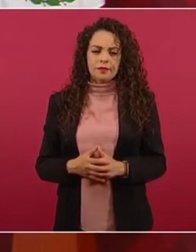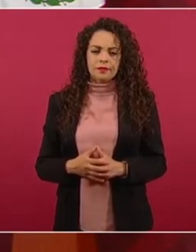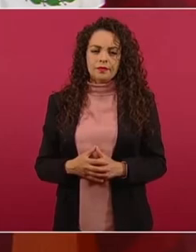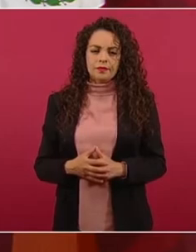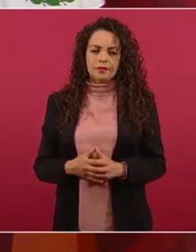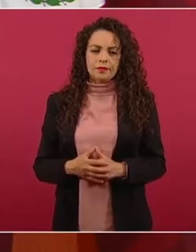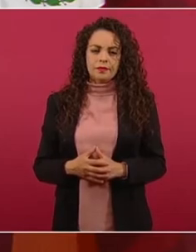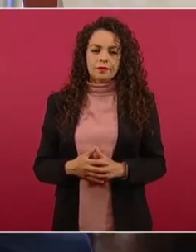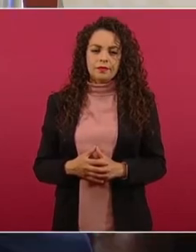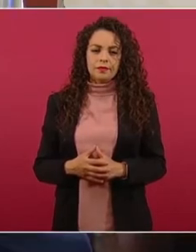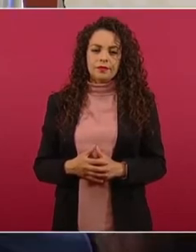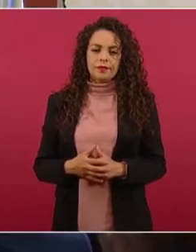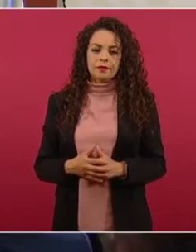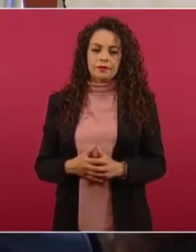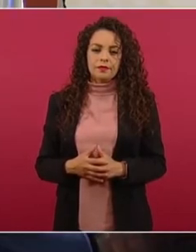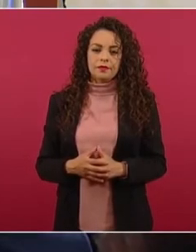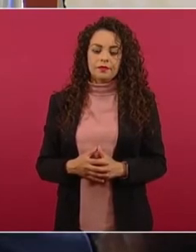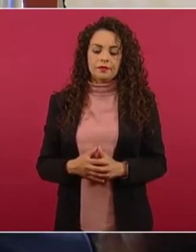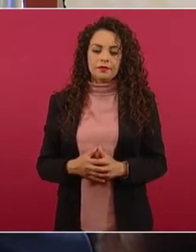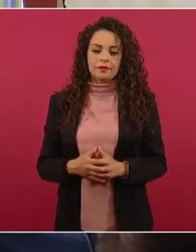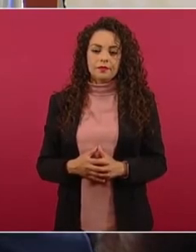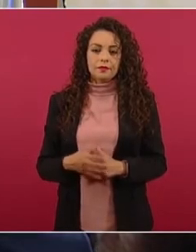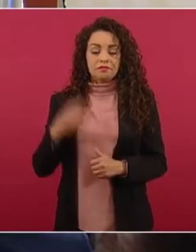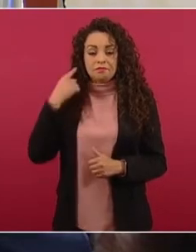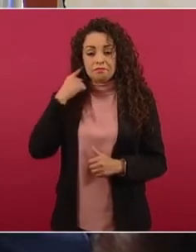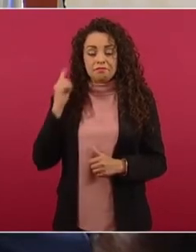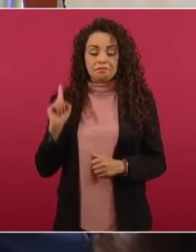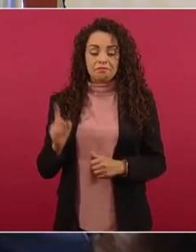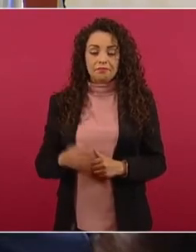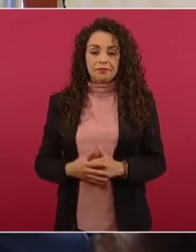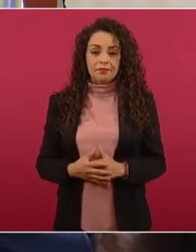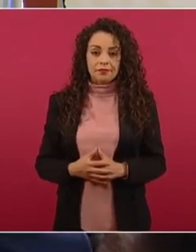no se ocupa ya de eso, de la revista.